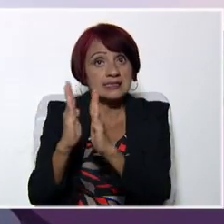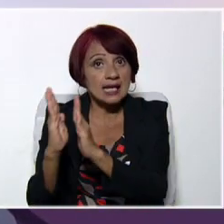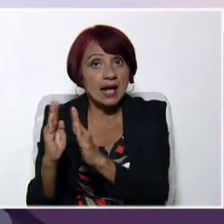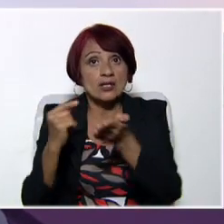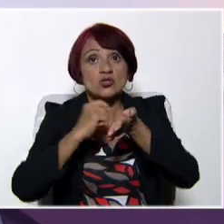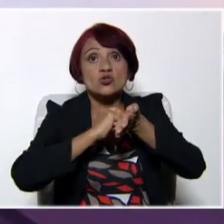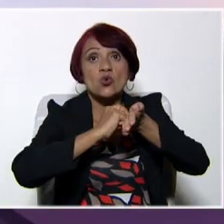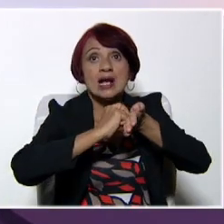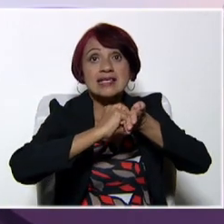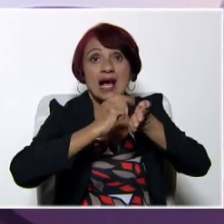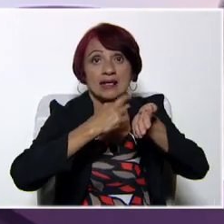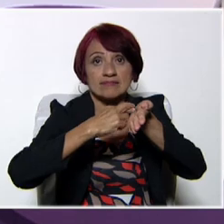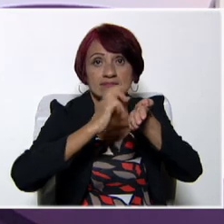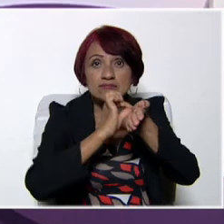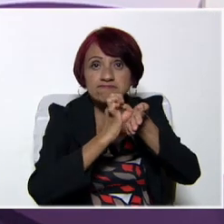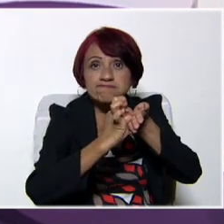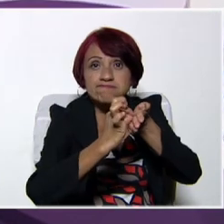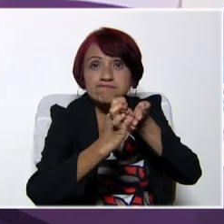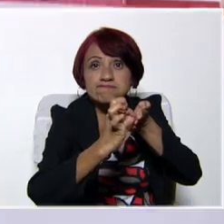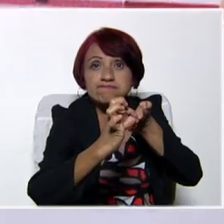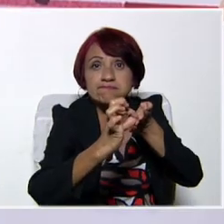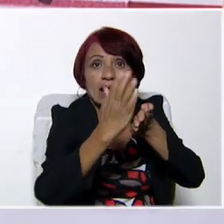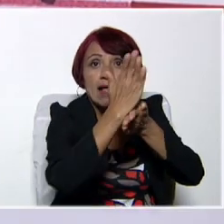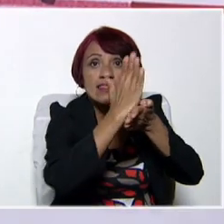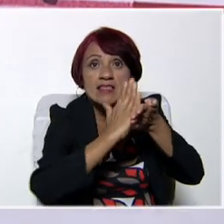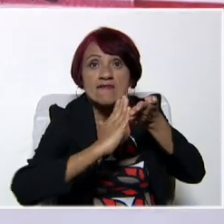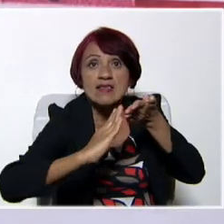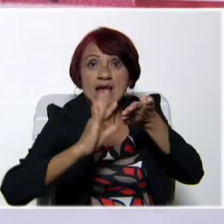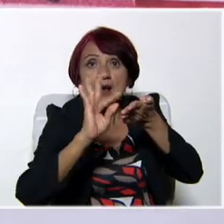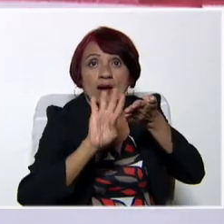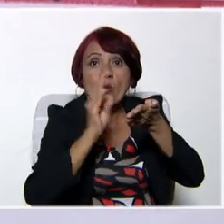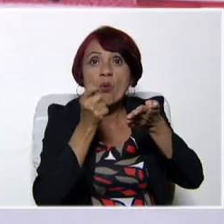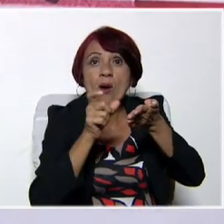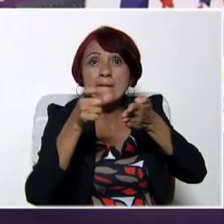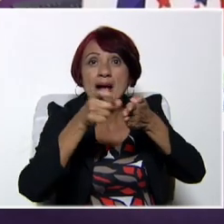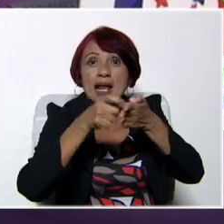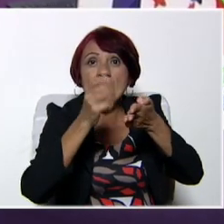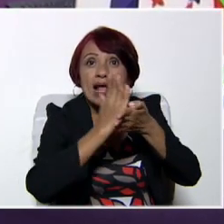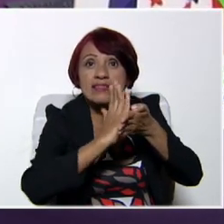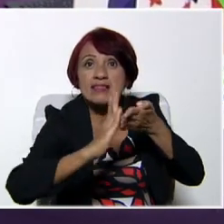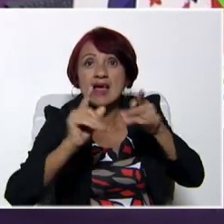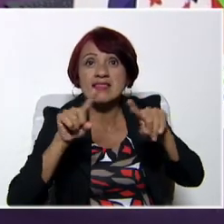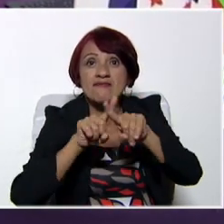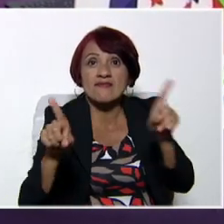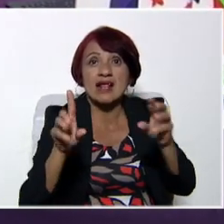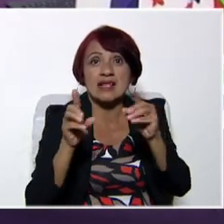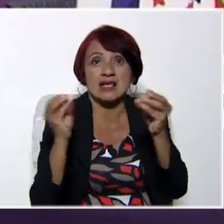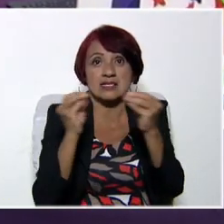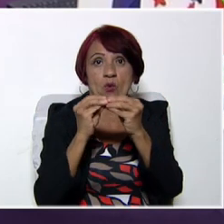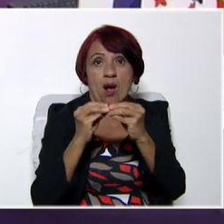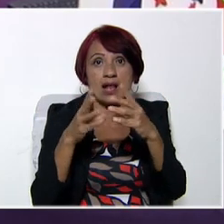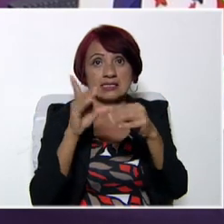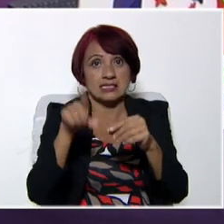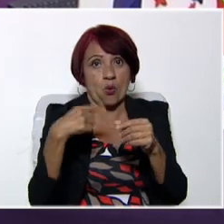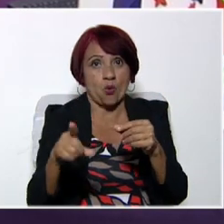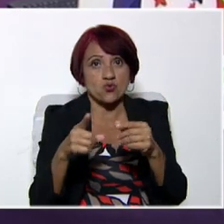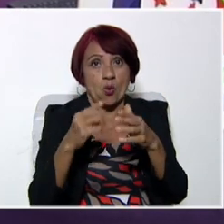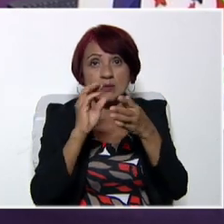subrayamos, dividimos entonces, establecemos las semejanzas y diferencias para establecer un cuadro comparativo.